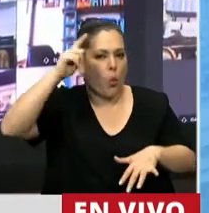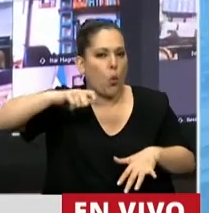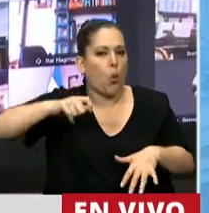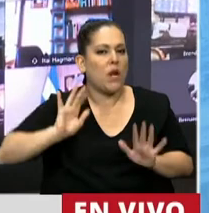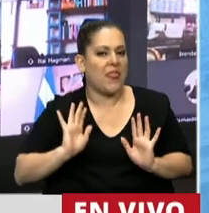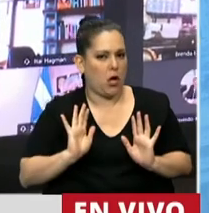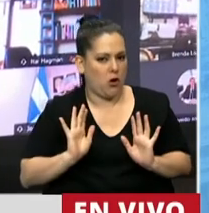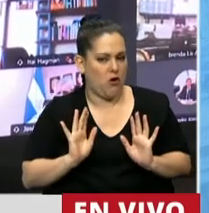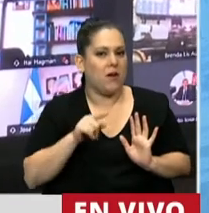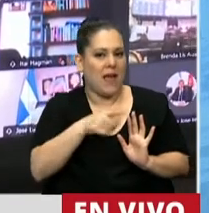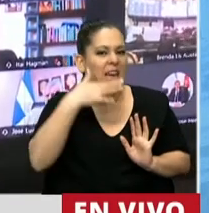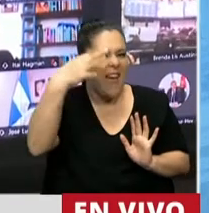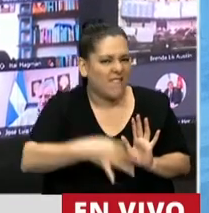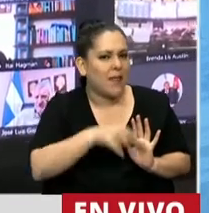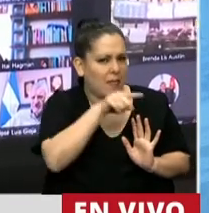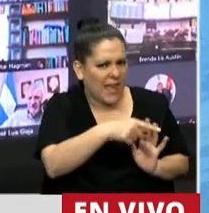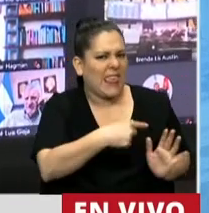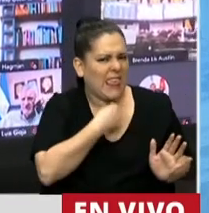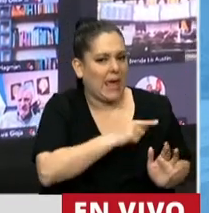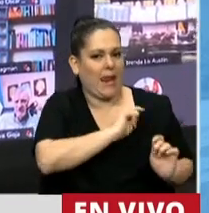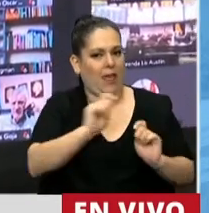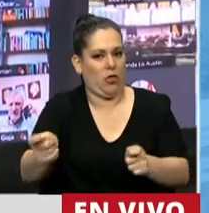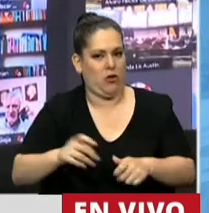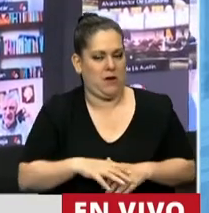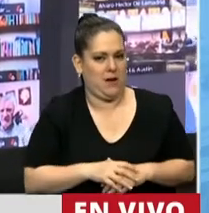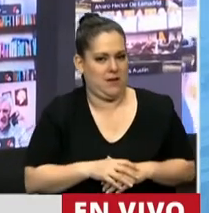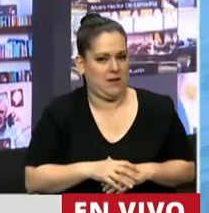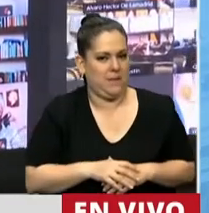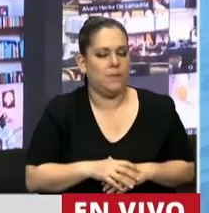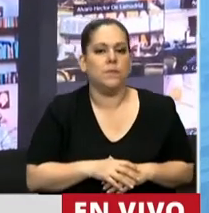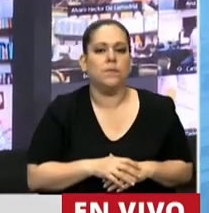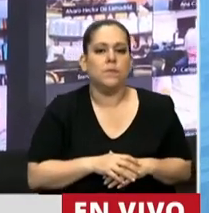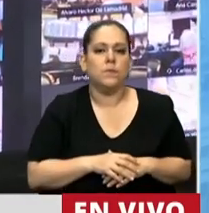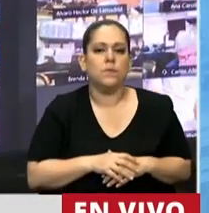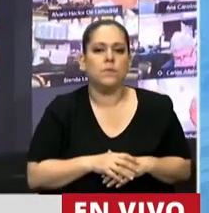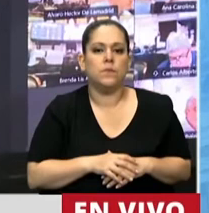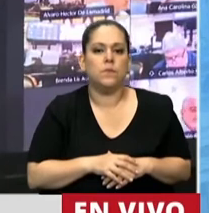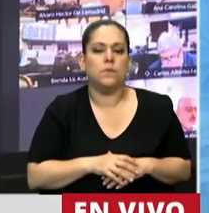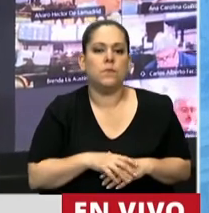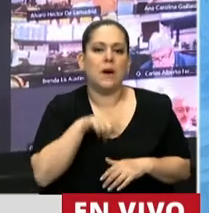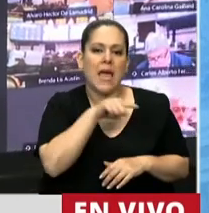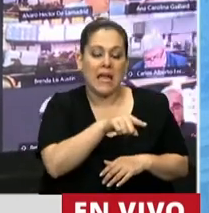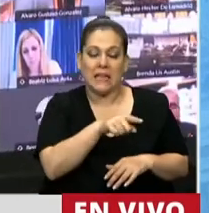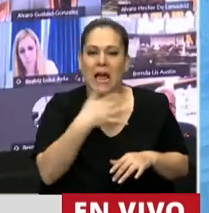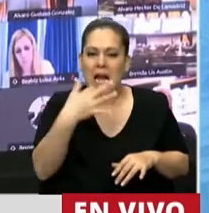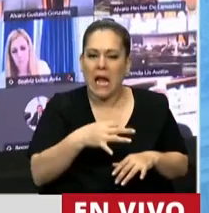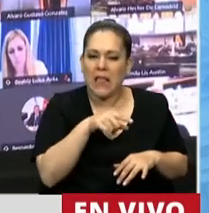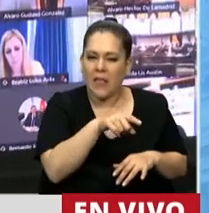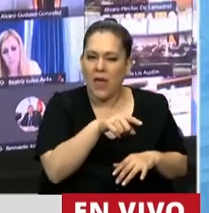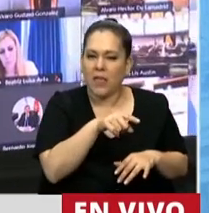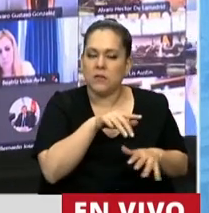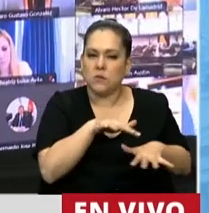convicción de que eso es su verdadero deseo. Lo vemos, esta realidad la vemos de una manera